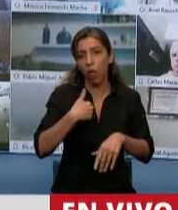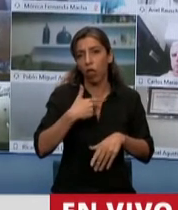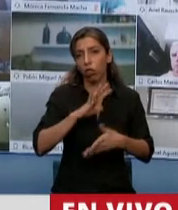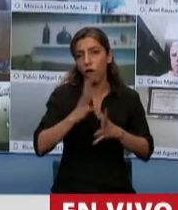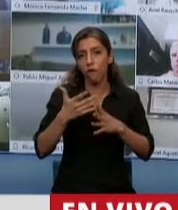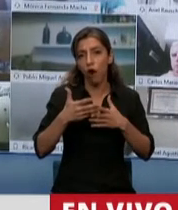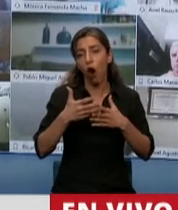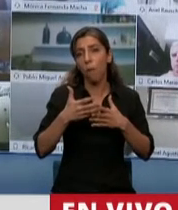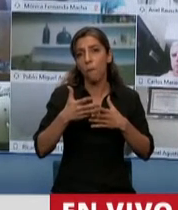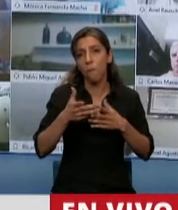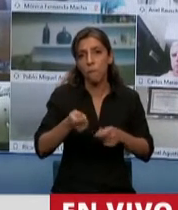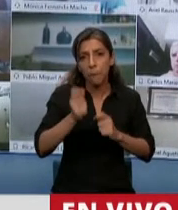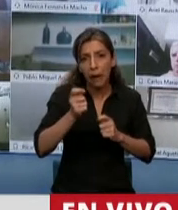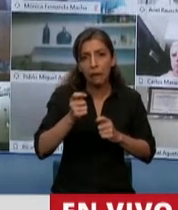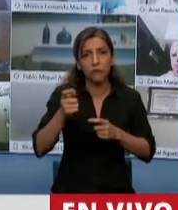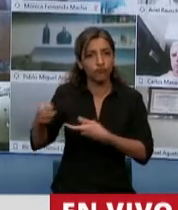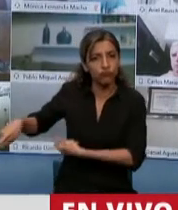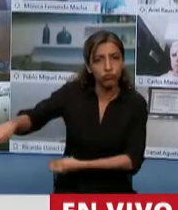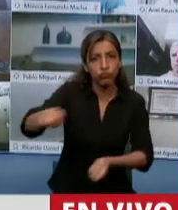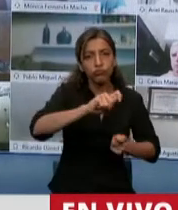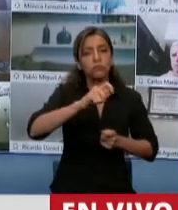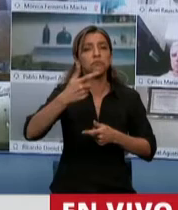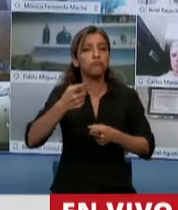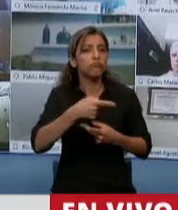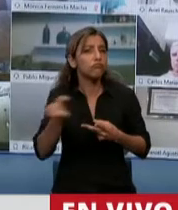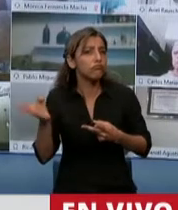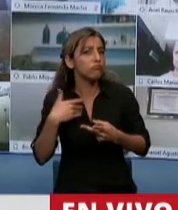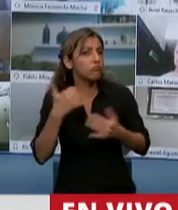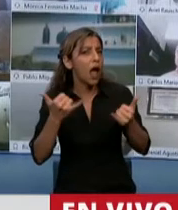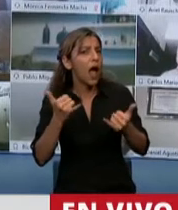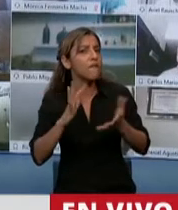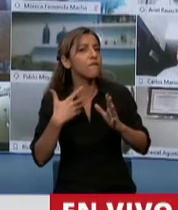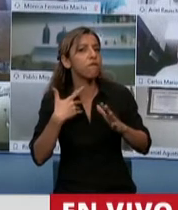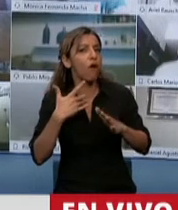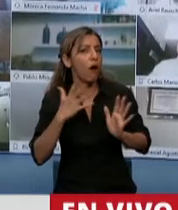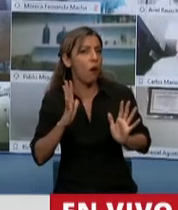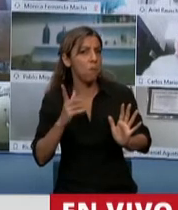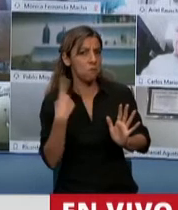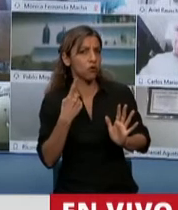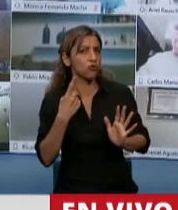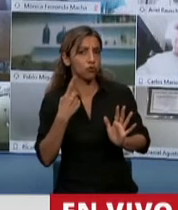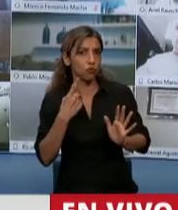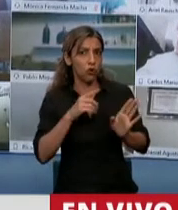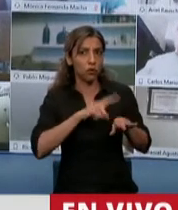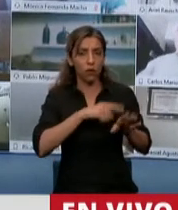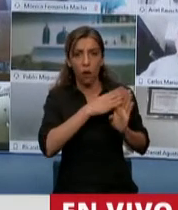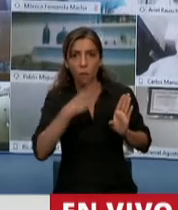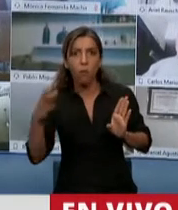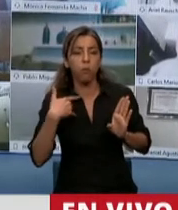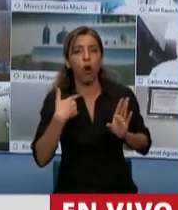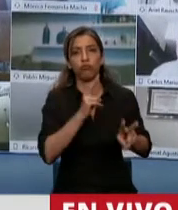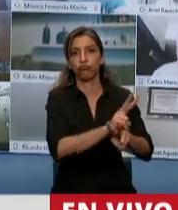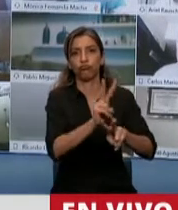duplicado. Y eso tiene que ver con el cuidado que se hizo del mar y con la intervención del Estado